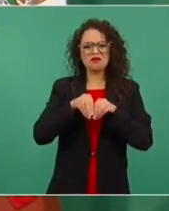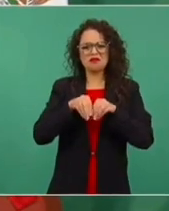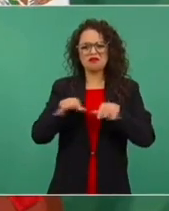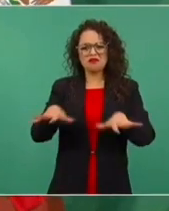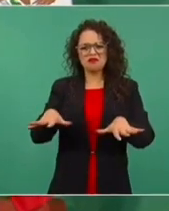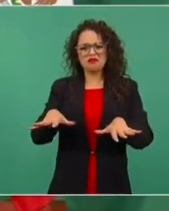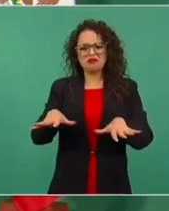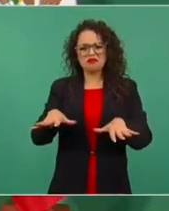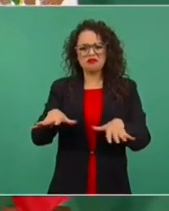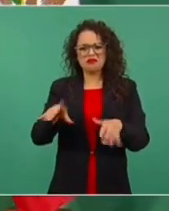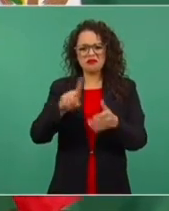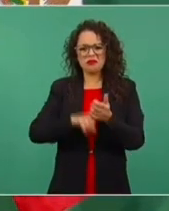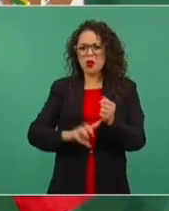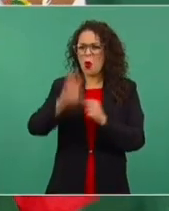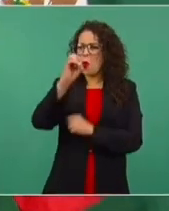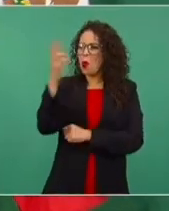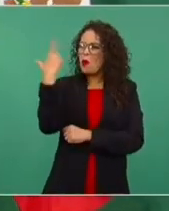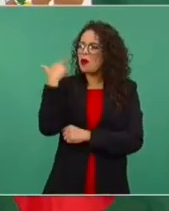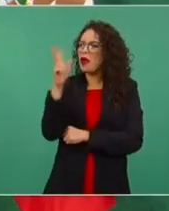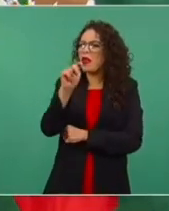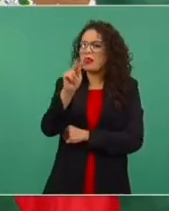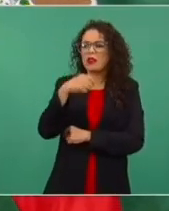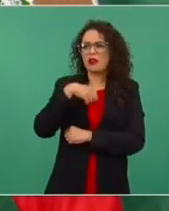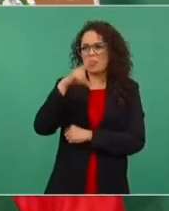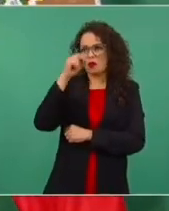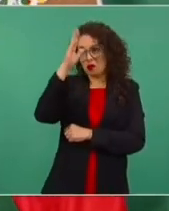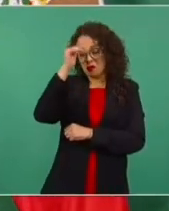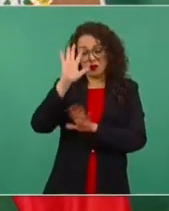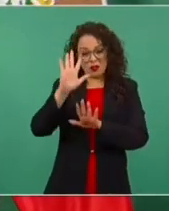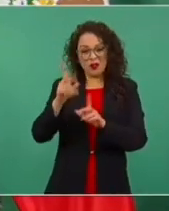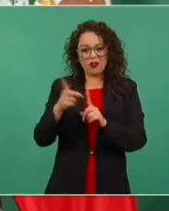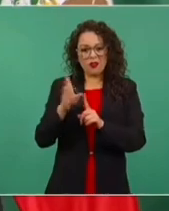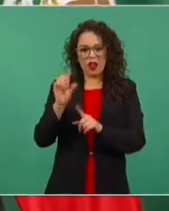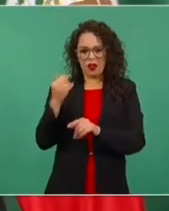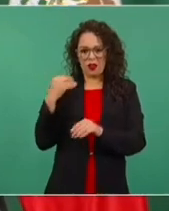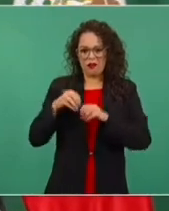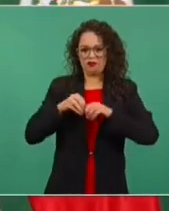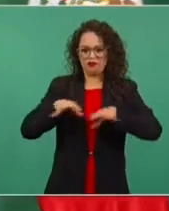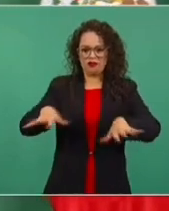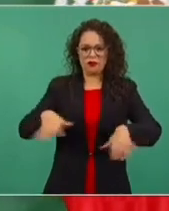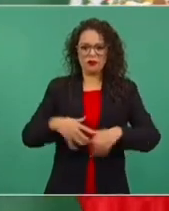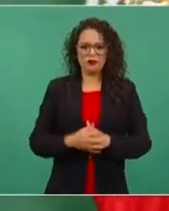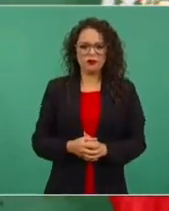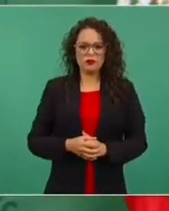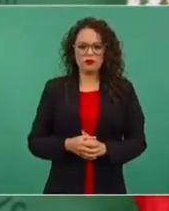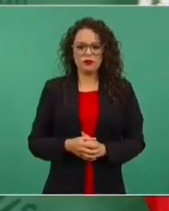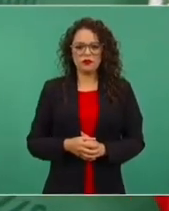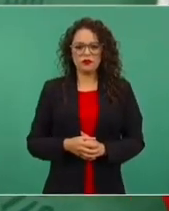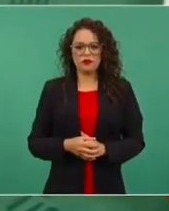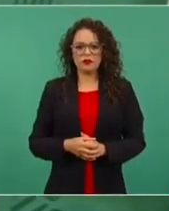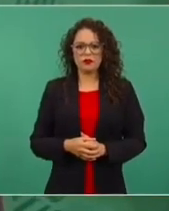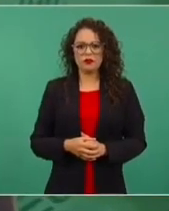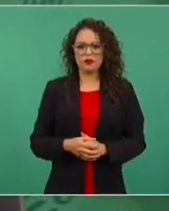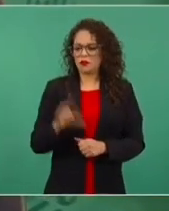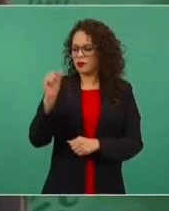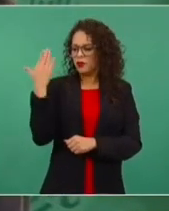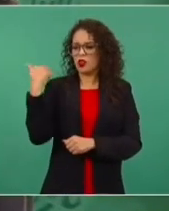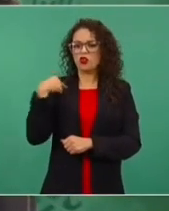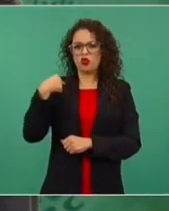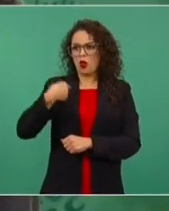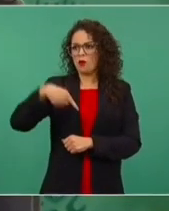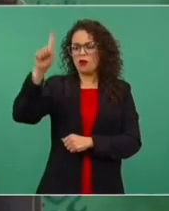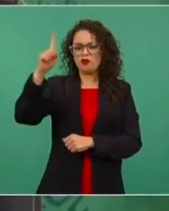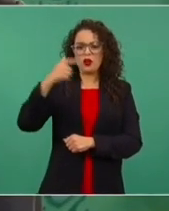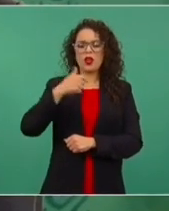o en la radio o en la televisión, de que yo hice una gira hace poco aquí en la